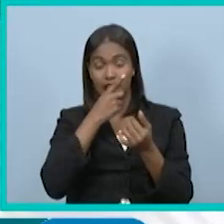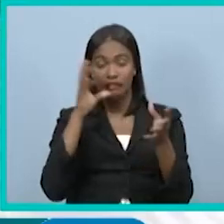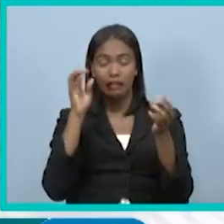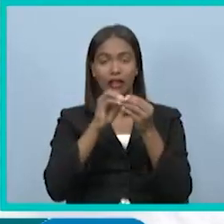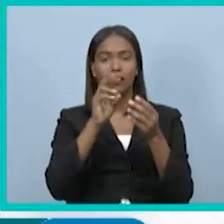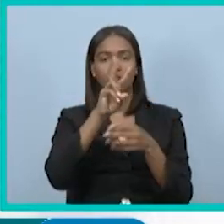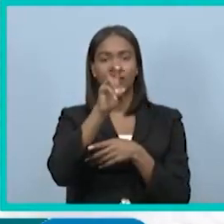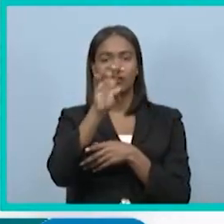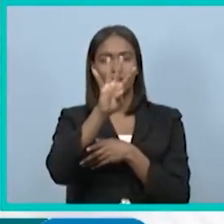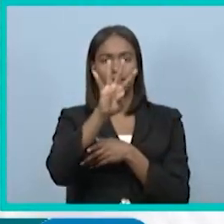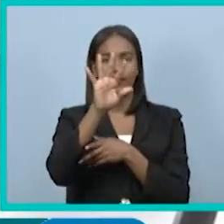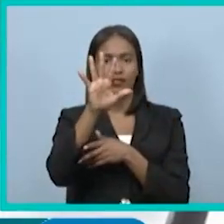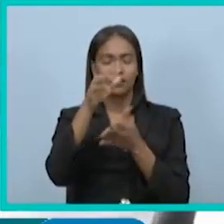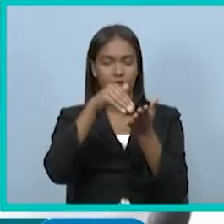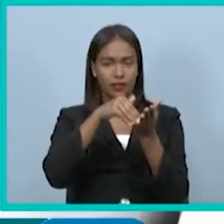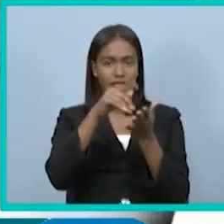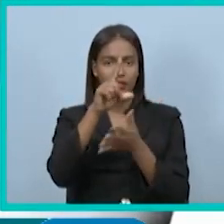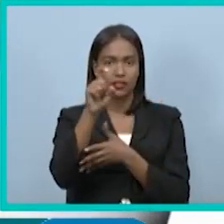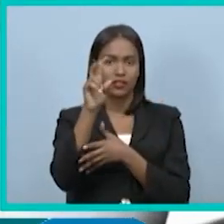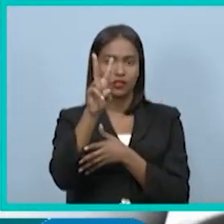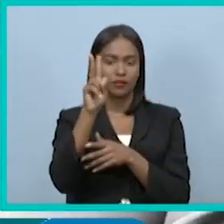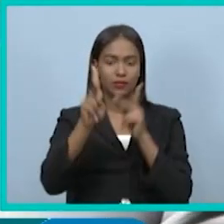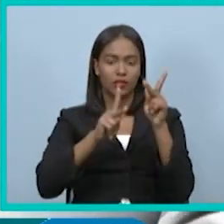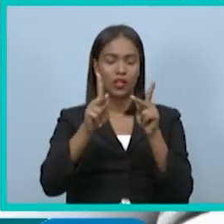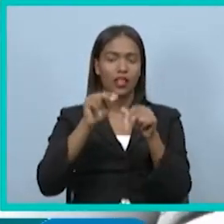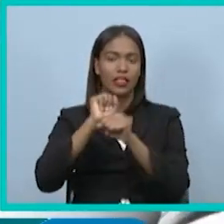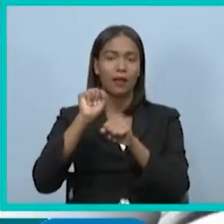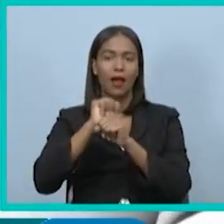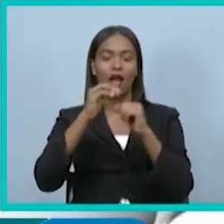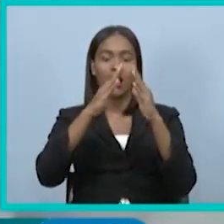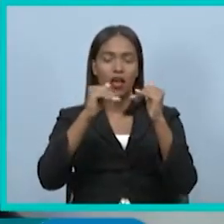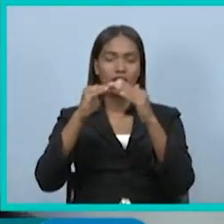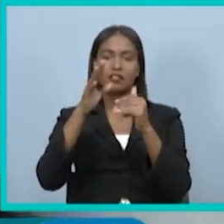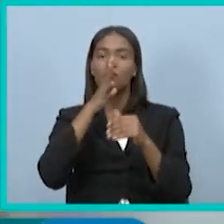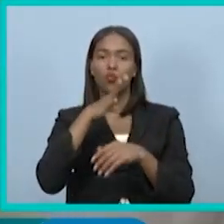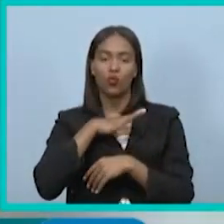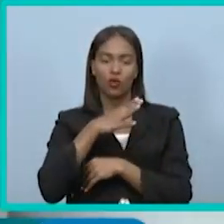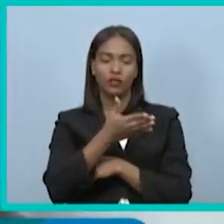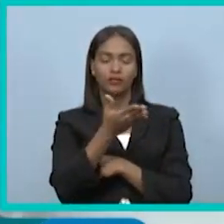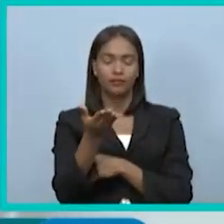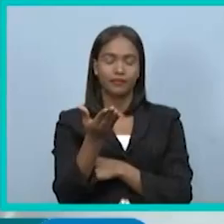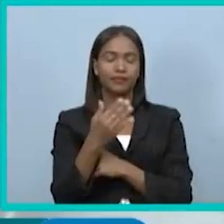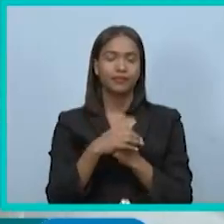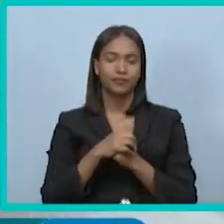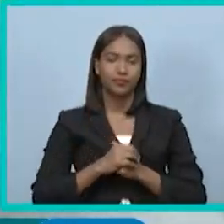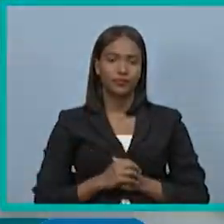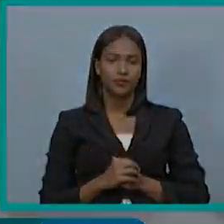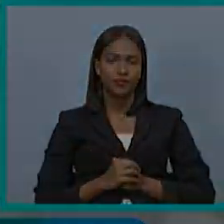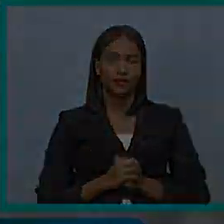245.102 trabajadoras domésticas. Joan Naváez, Central de Noticias.